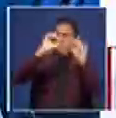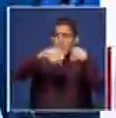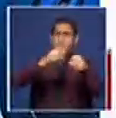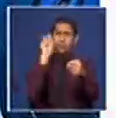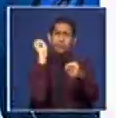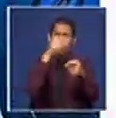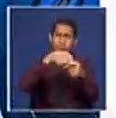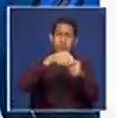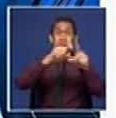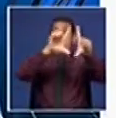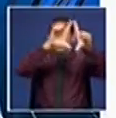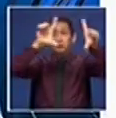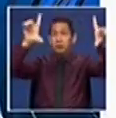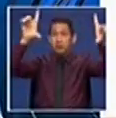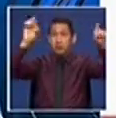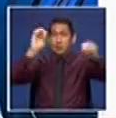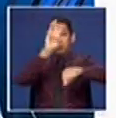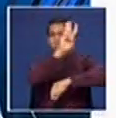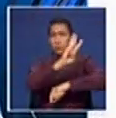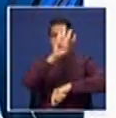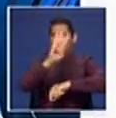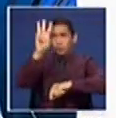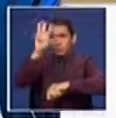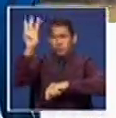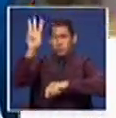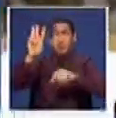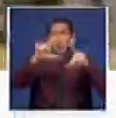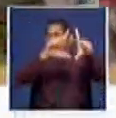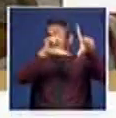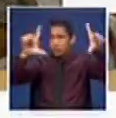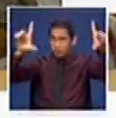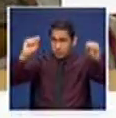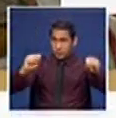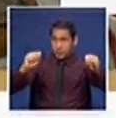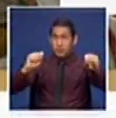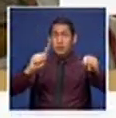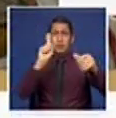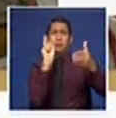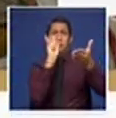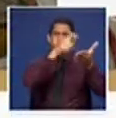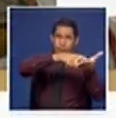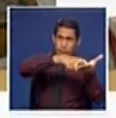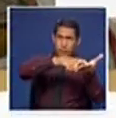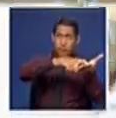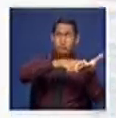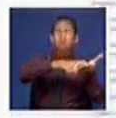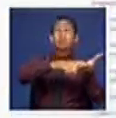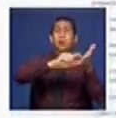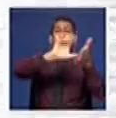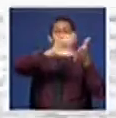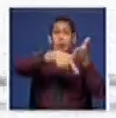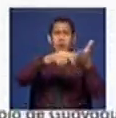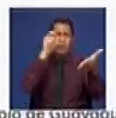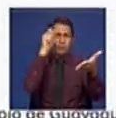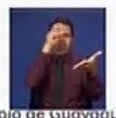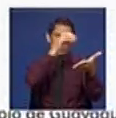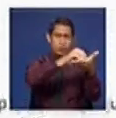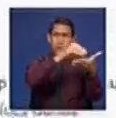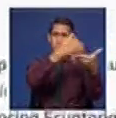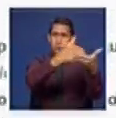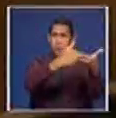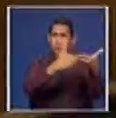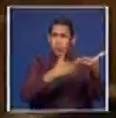Solo deben ingresar a www.raicesecuador.com, hacer clic en Postula tu hueca y llenar todos los datos.